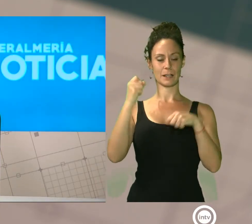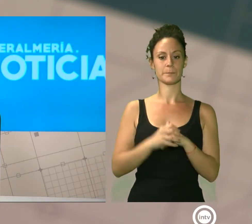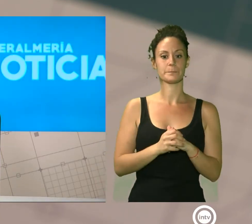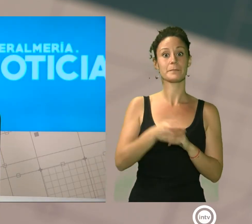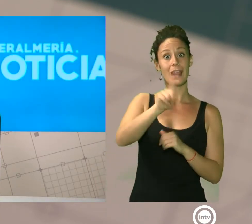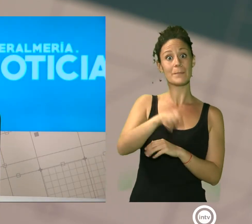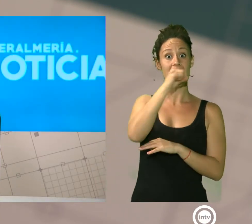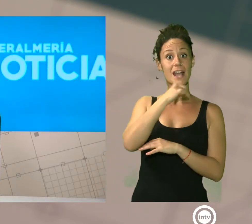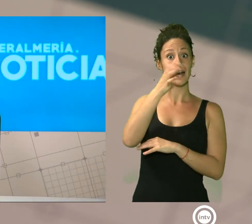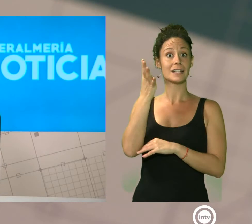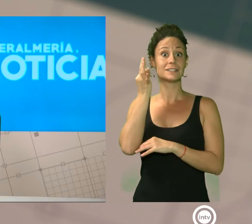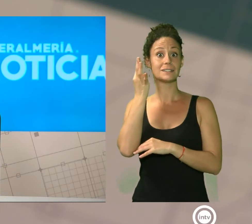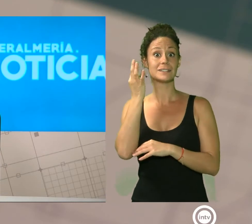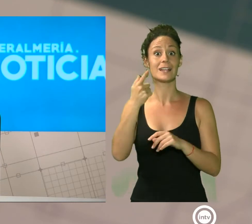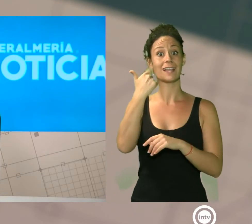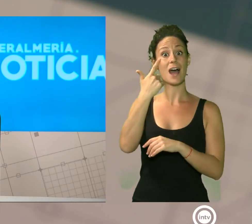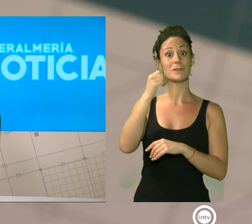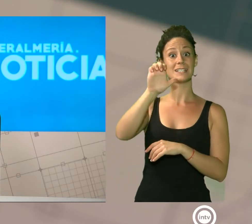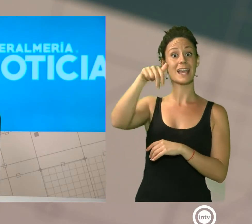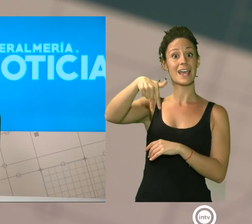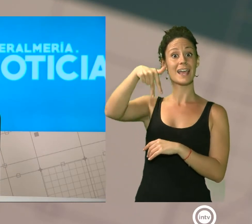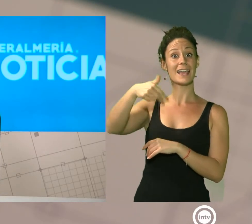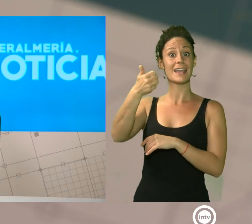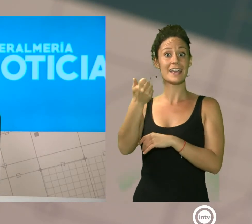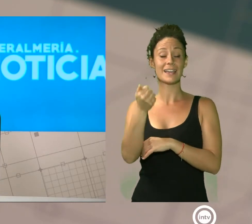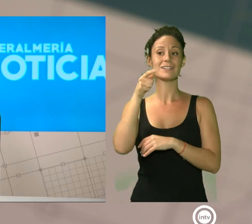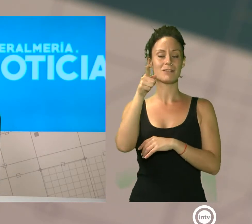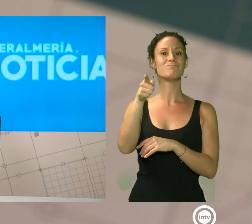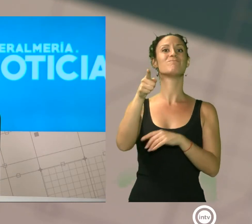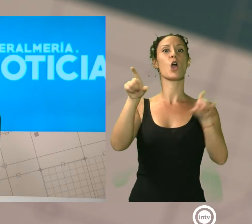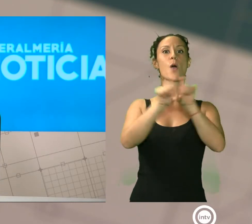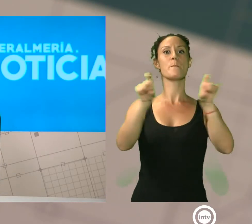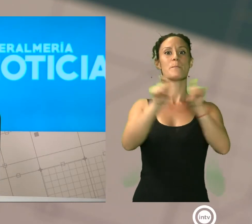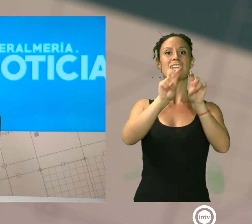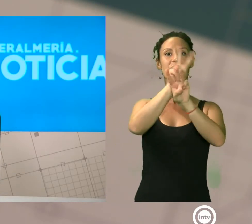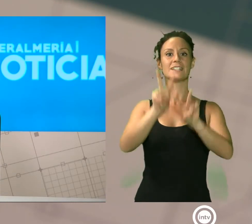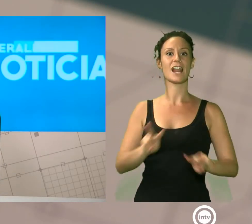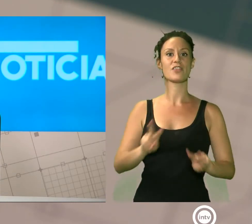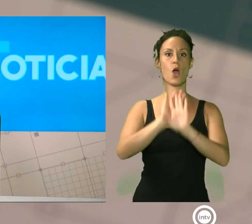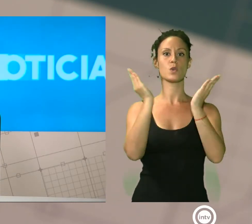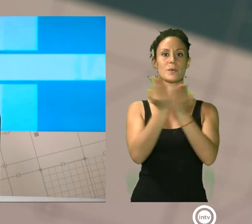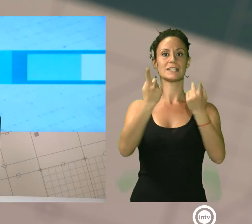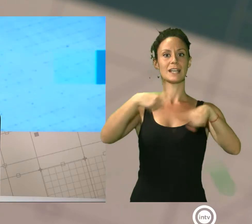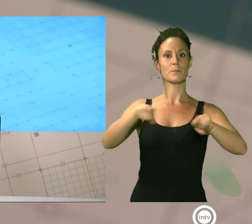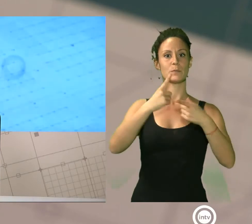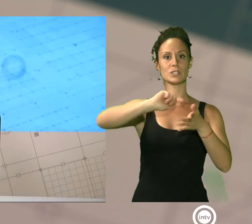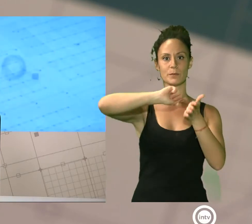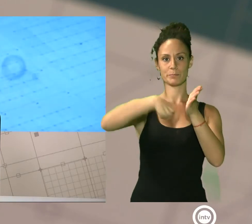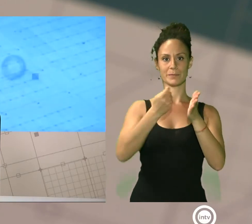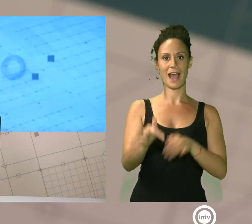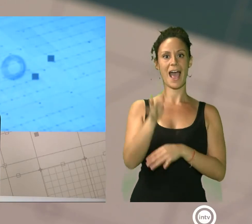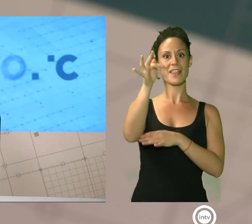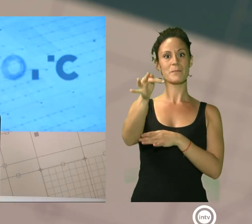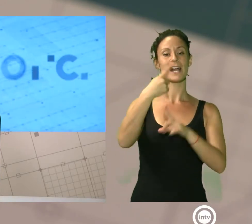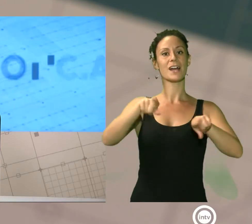conocíamos que la cantante almeriense Enna ha sido fichada por la multinacional Universal Music. Además, con el estreno de su tema